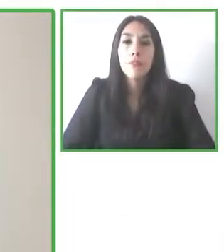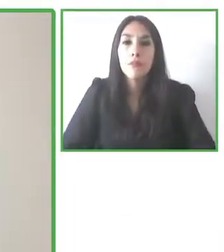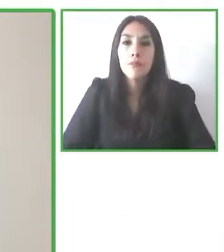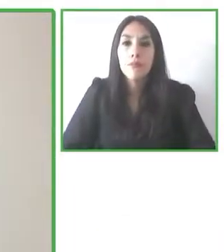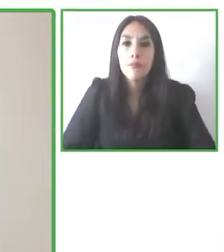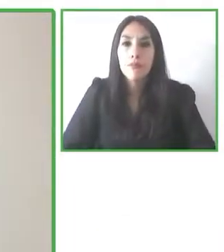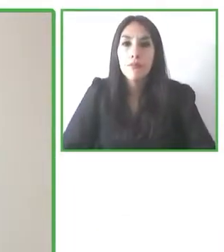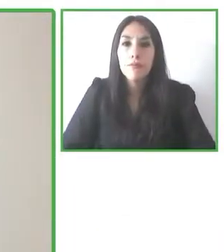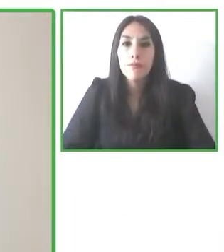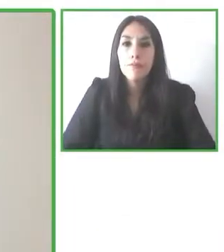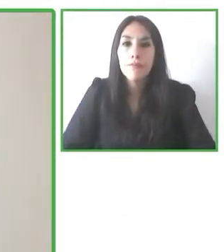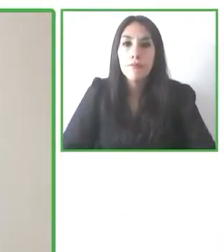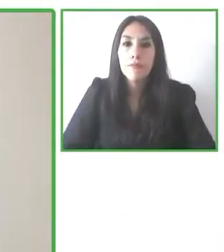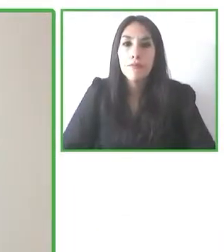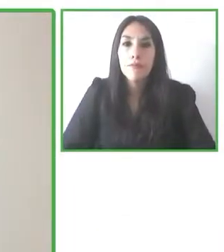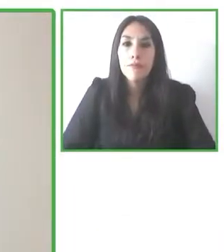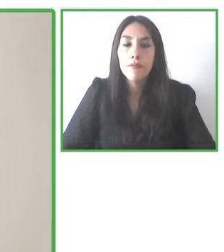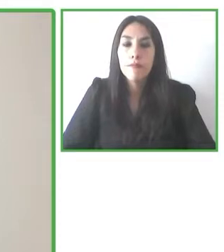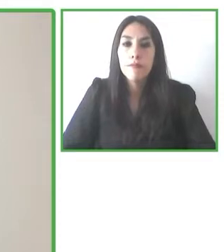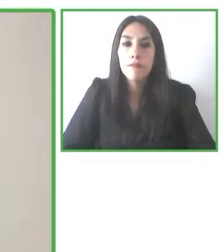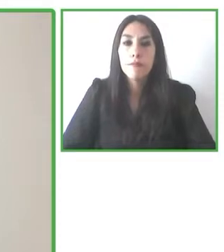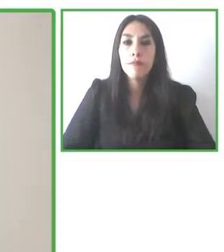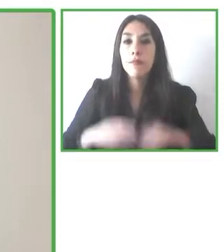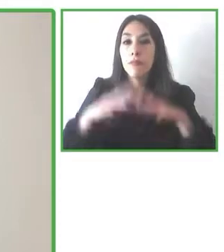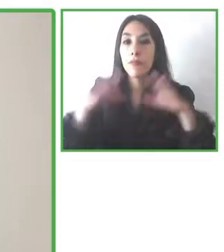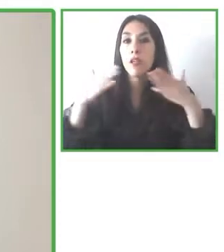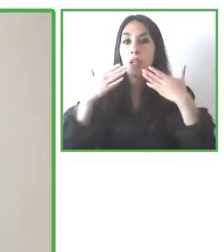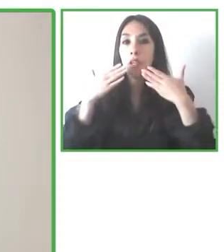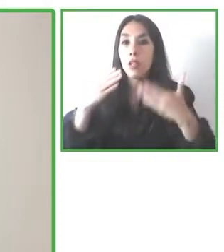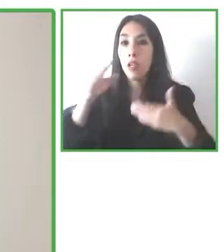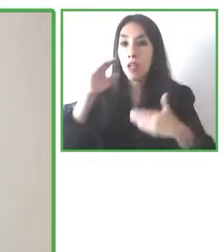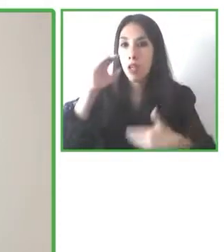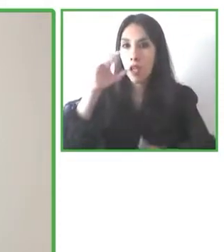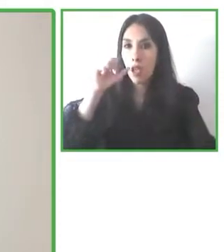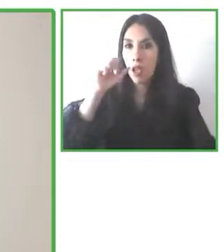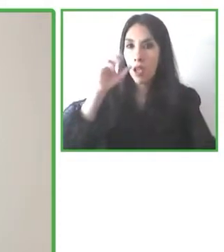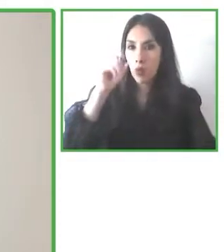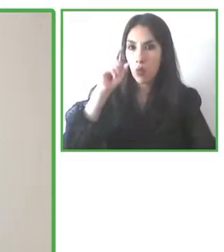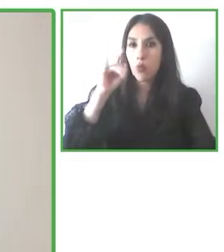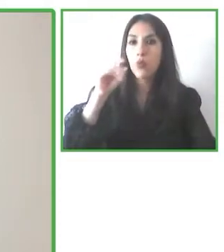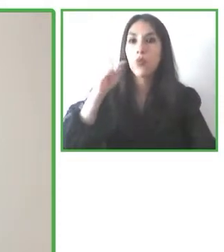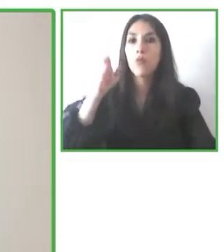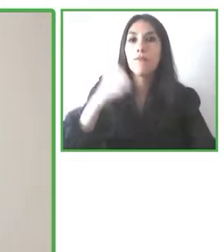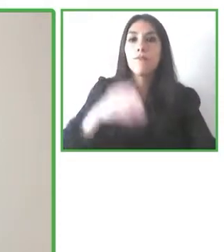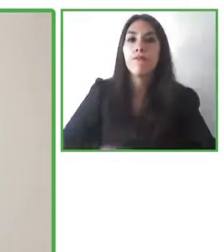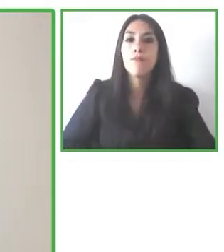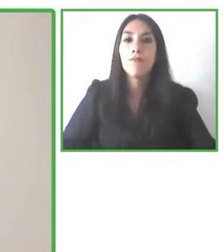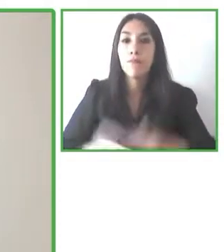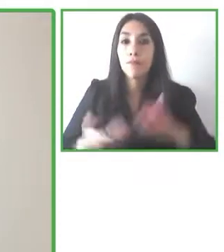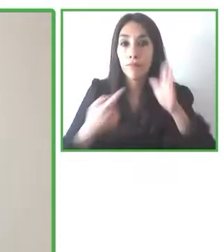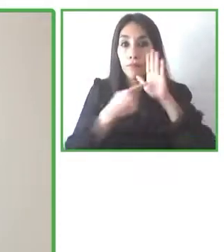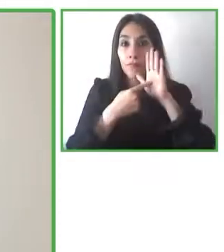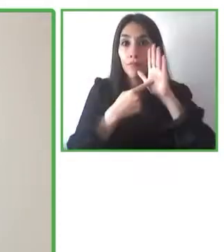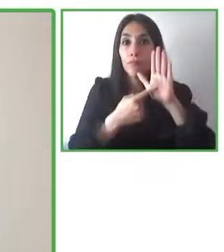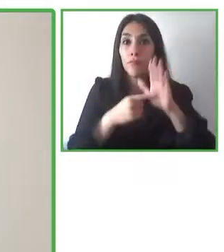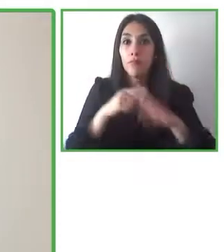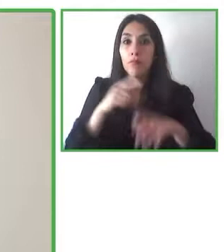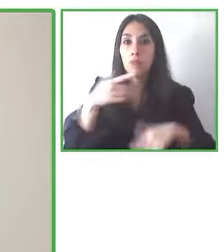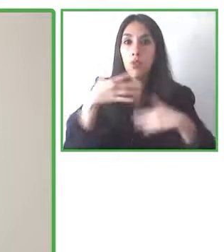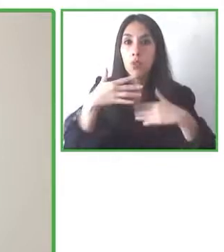Gracias, Claudio. Muchas gracias. Ha sido una presentación espectacular y realmente